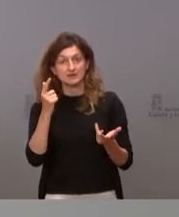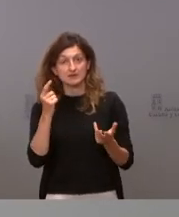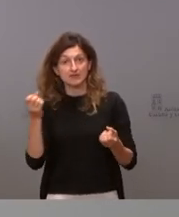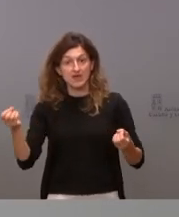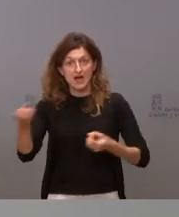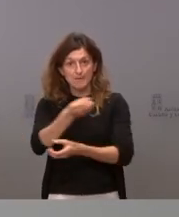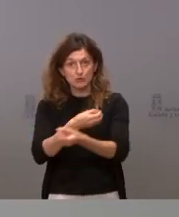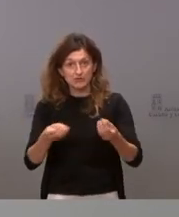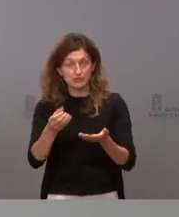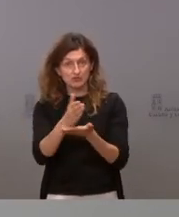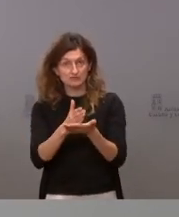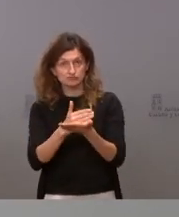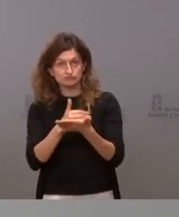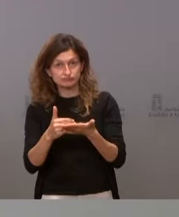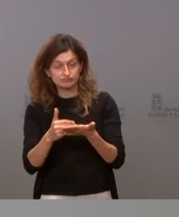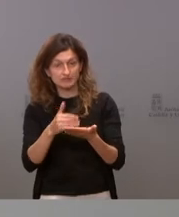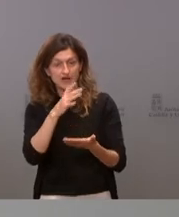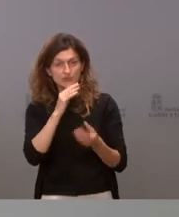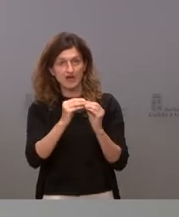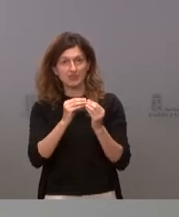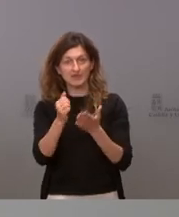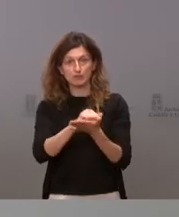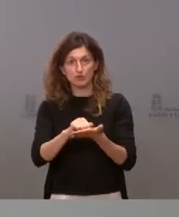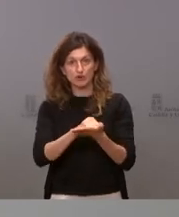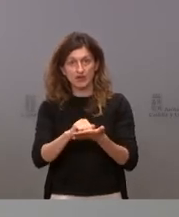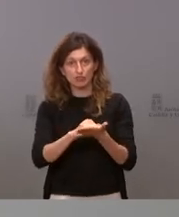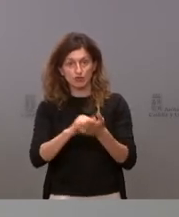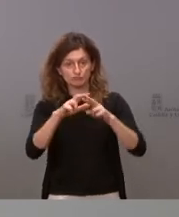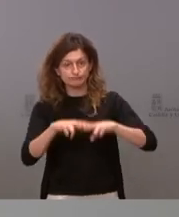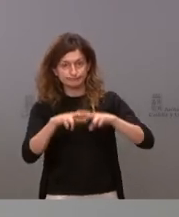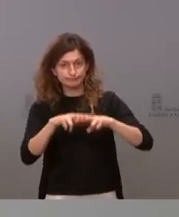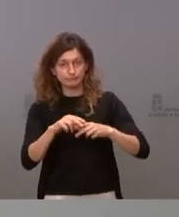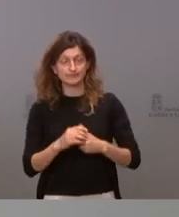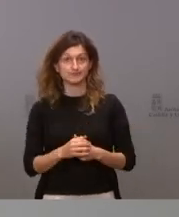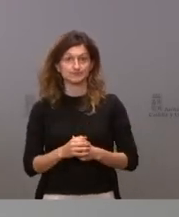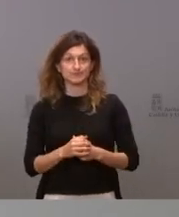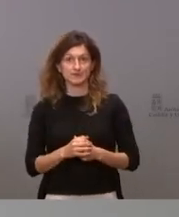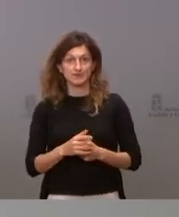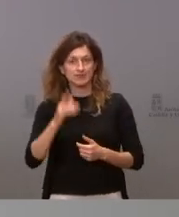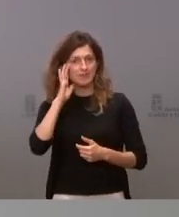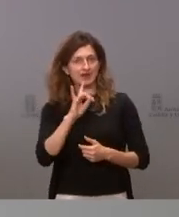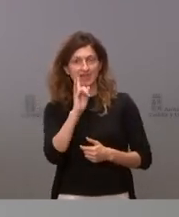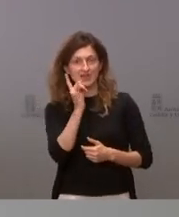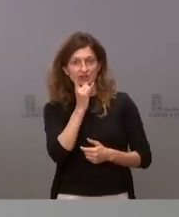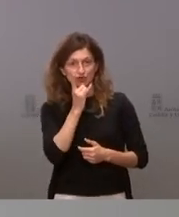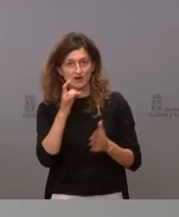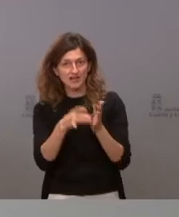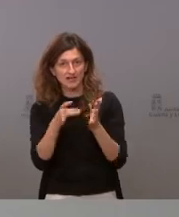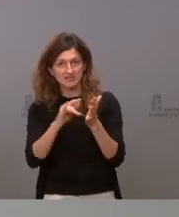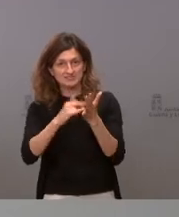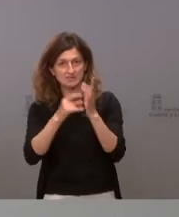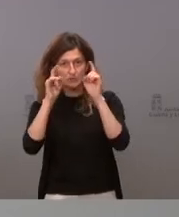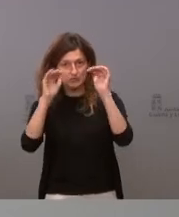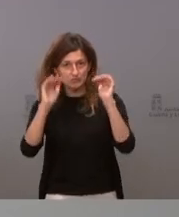aportaciones de las comunidades autónomas. Estamos ahora elaborando el borrador, analizándolo y, en todo caso, me parece un error que se rebaje la calidad del sistema